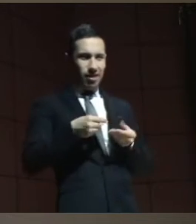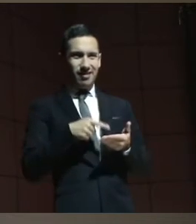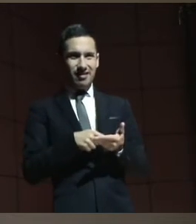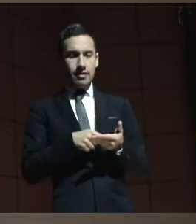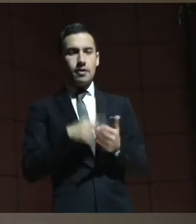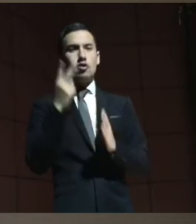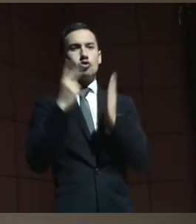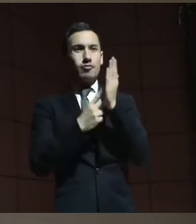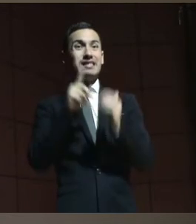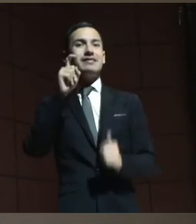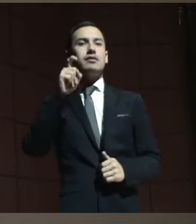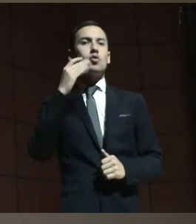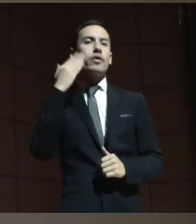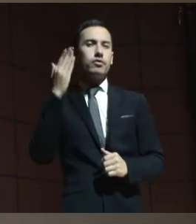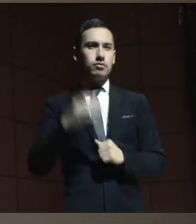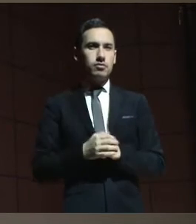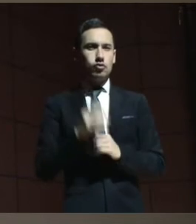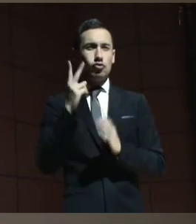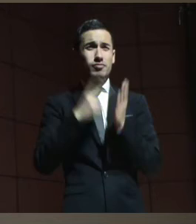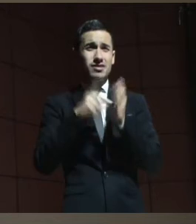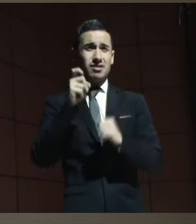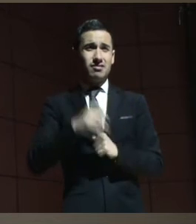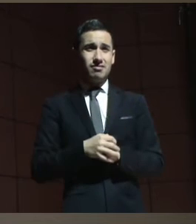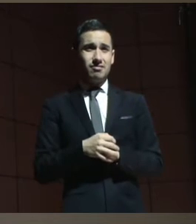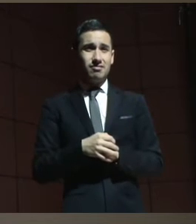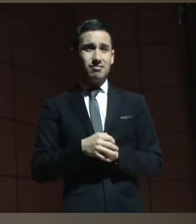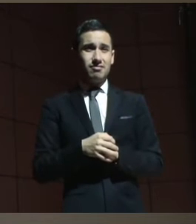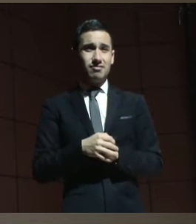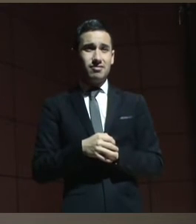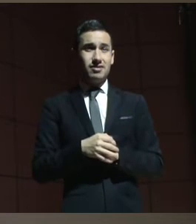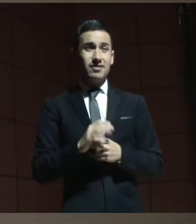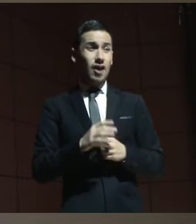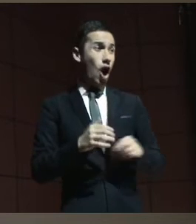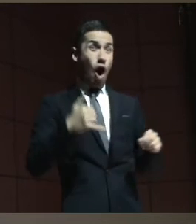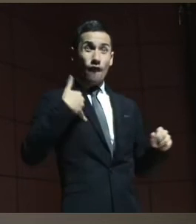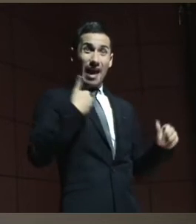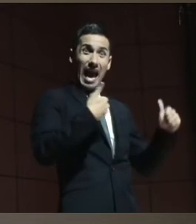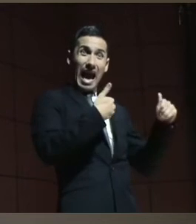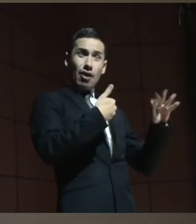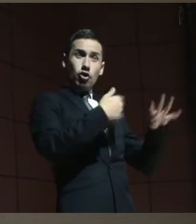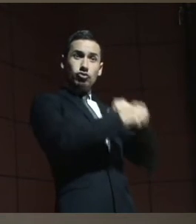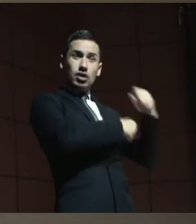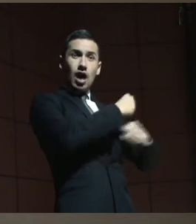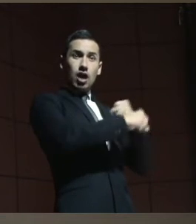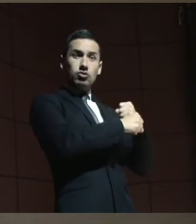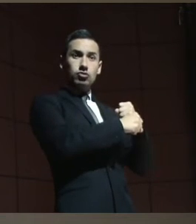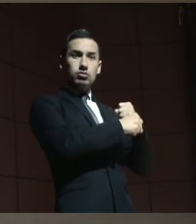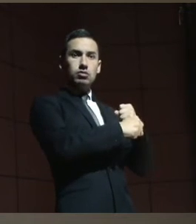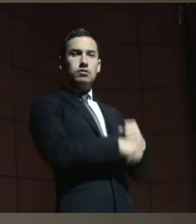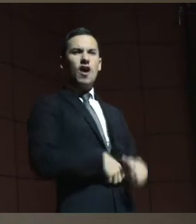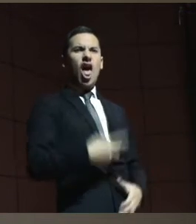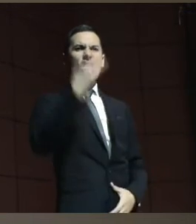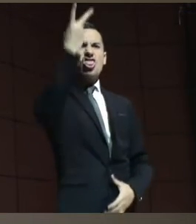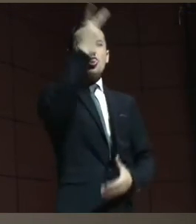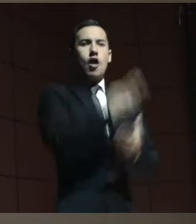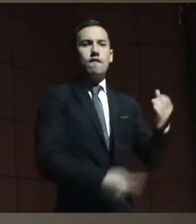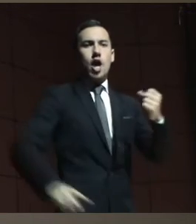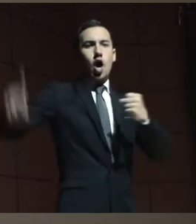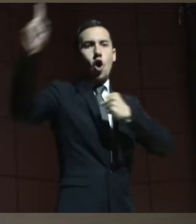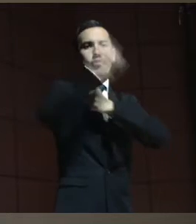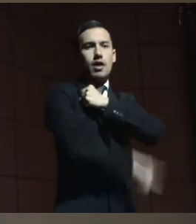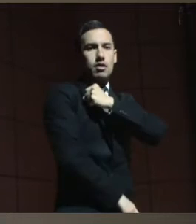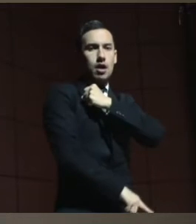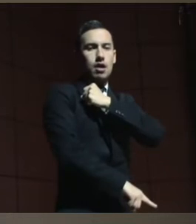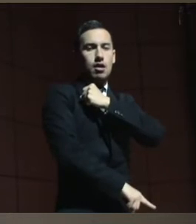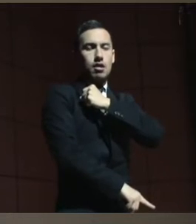año 2006. Quiere decir que este joven había recibido el doble de la condena sin EDI,